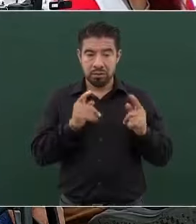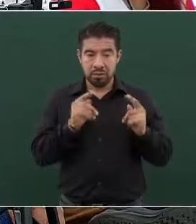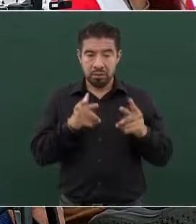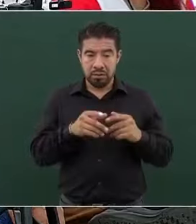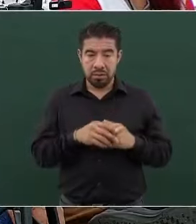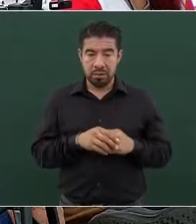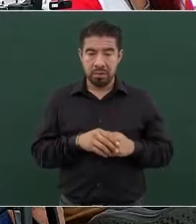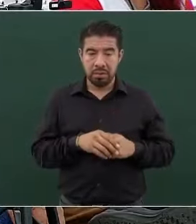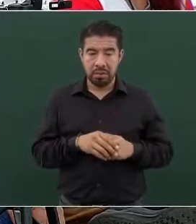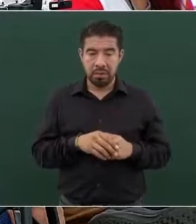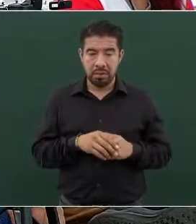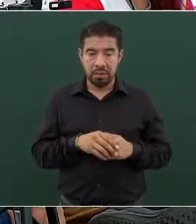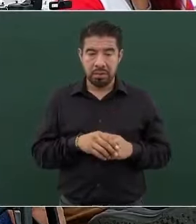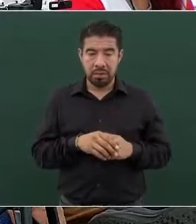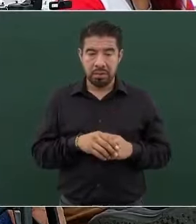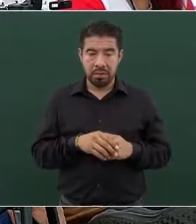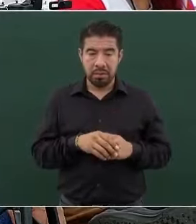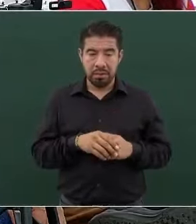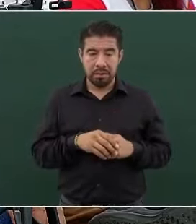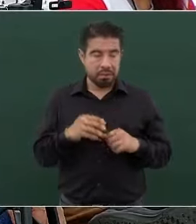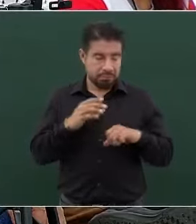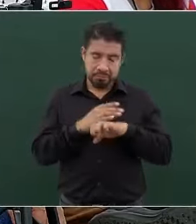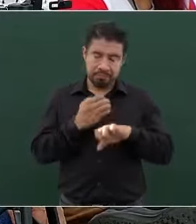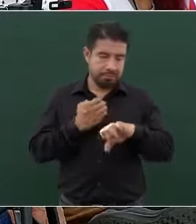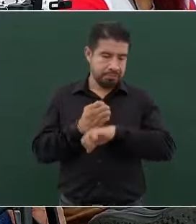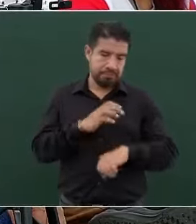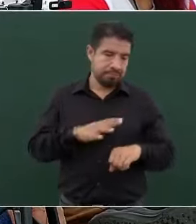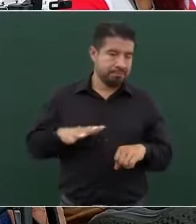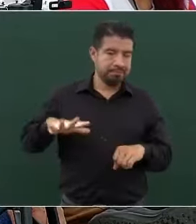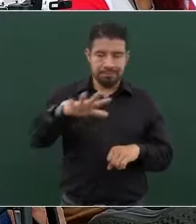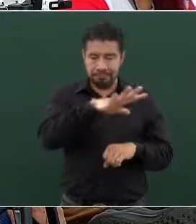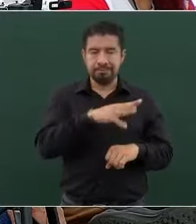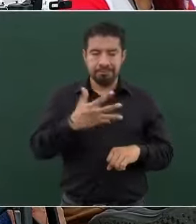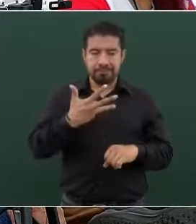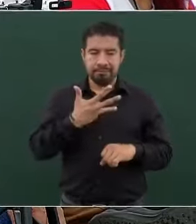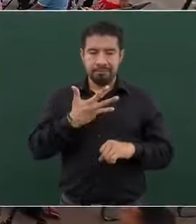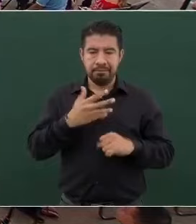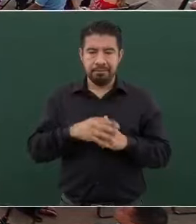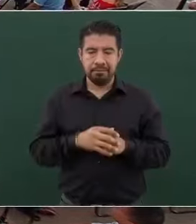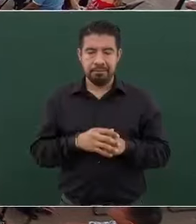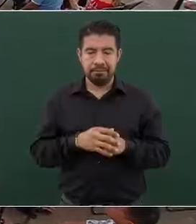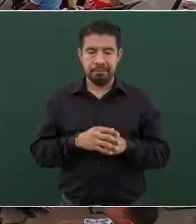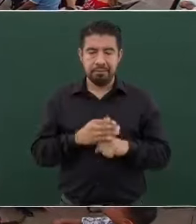se edita, pero alcance sí. Alcance. Sí. Gracias, bien. Muy